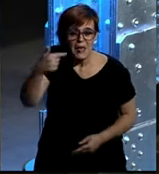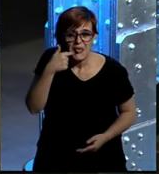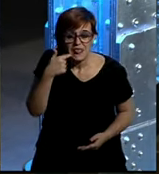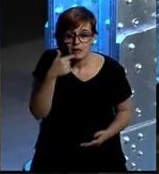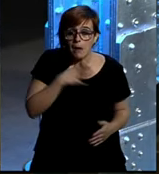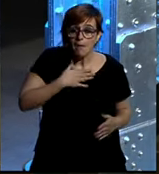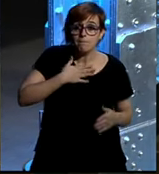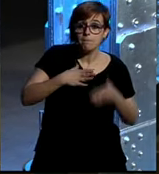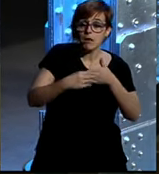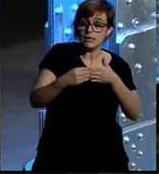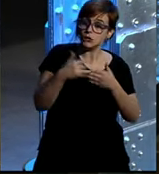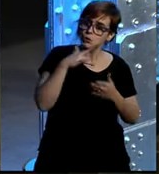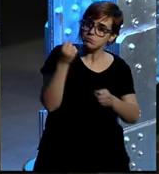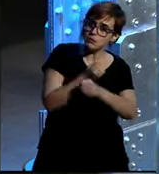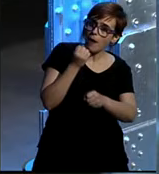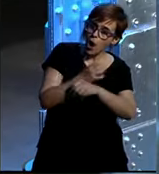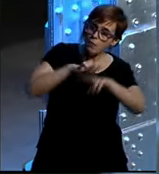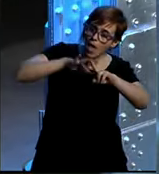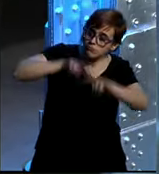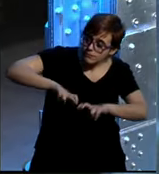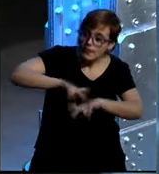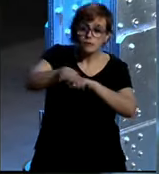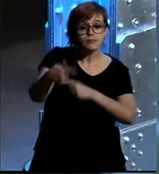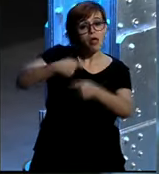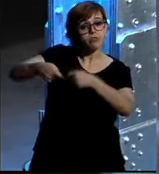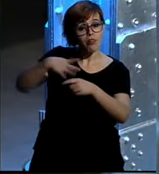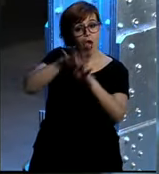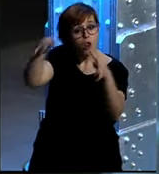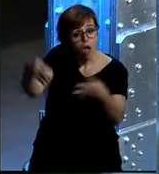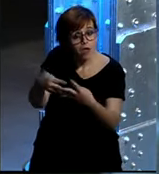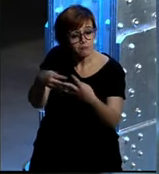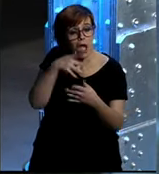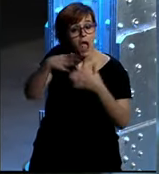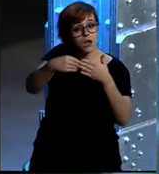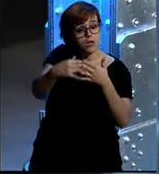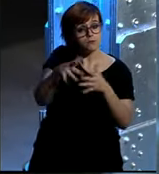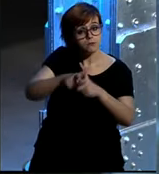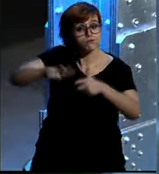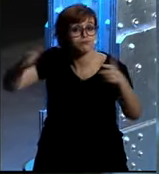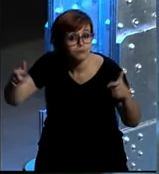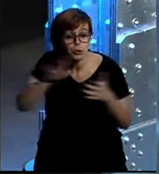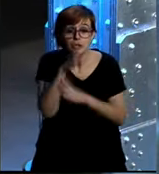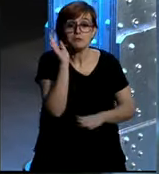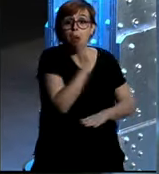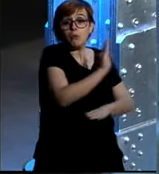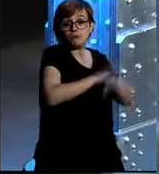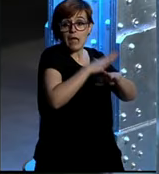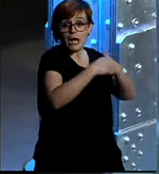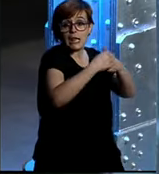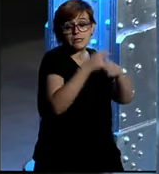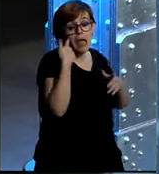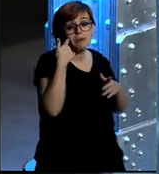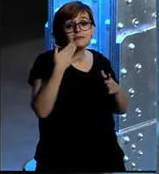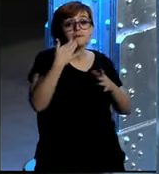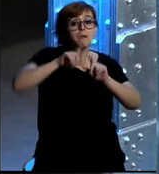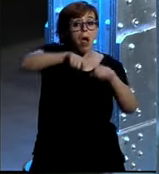mis clientes en el trabajo que hago para ellos les lleva mucho tráfico a su tienda online entonces bueno pregunté a a mis clientes si consideran eso bazofia o